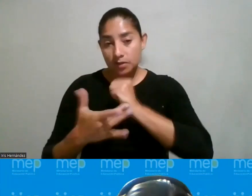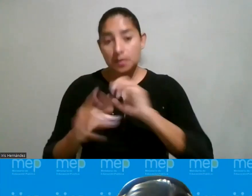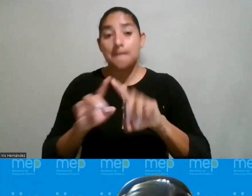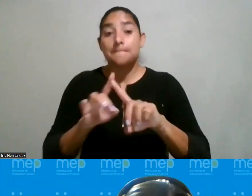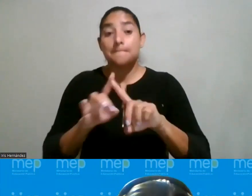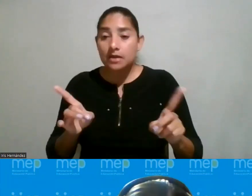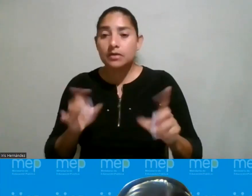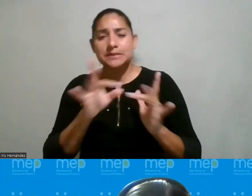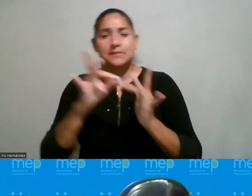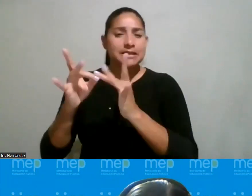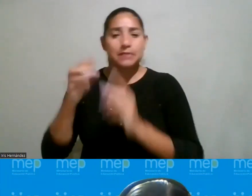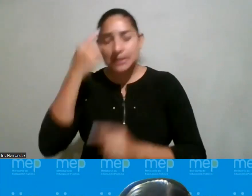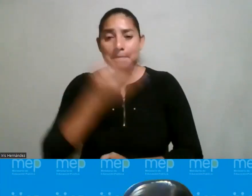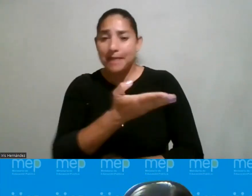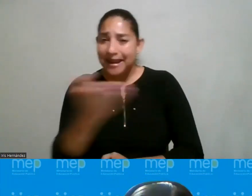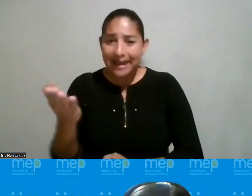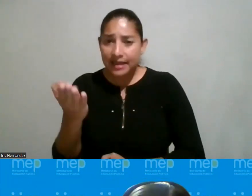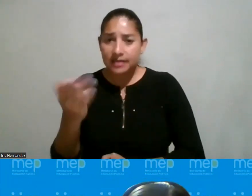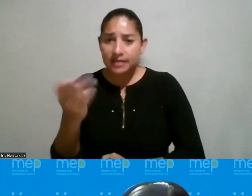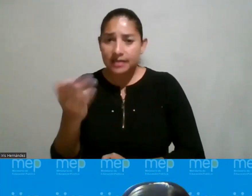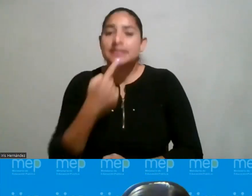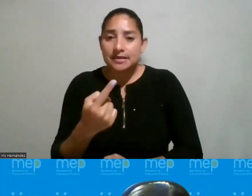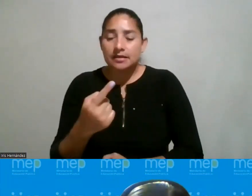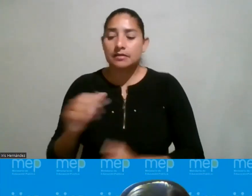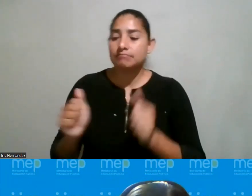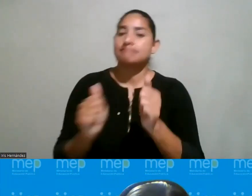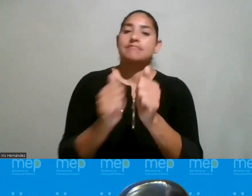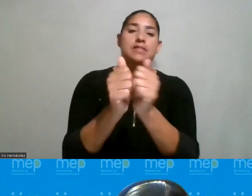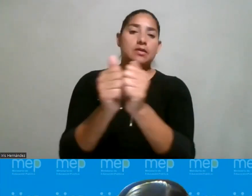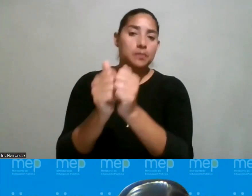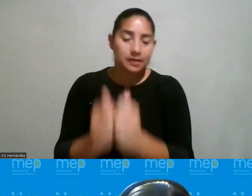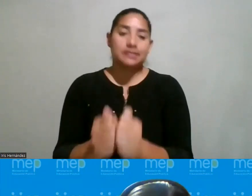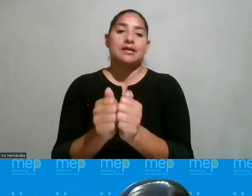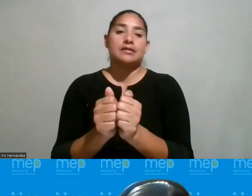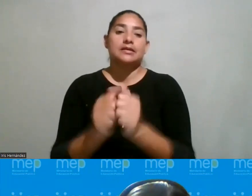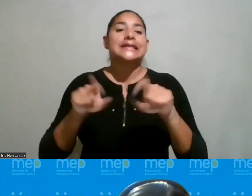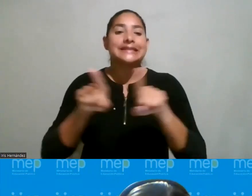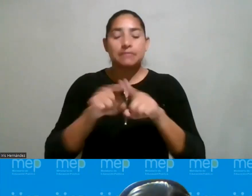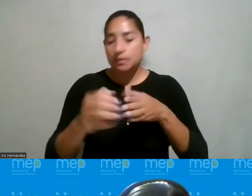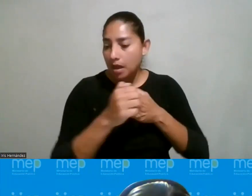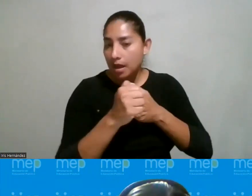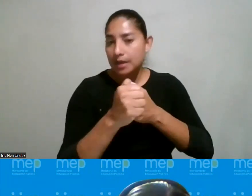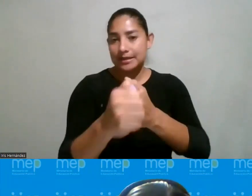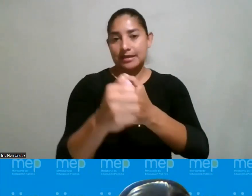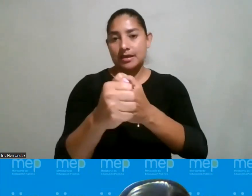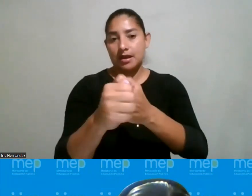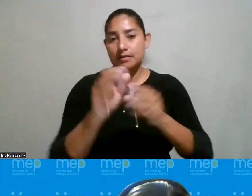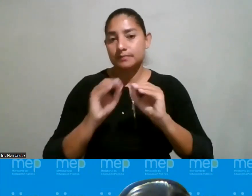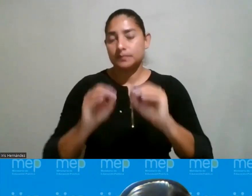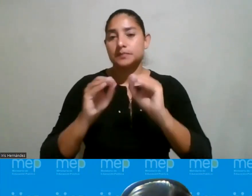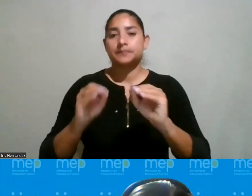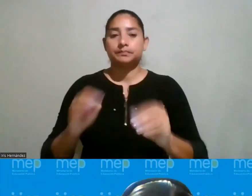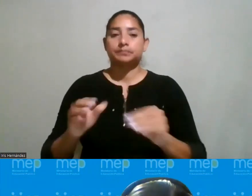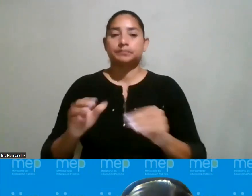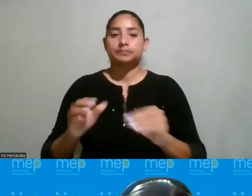principalmente para ellas para dejarlas para acompañarles y para guiarles también para eso estamos en